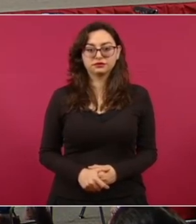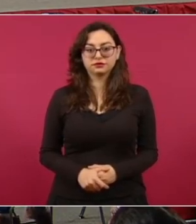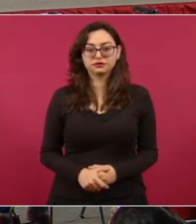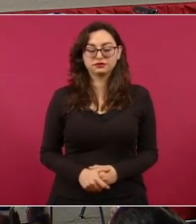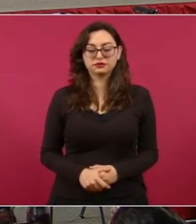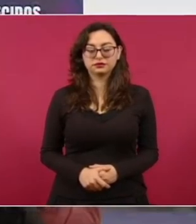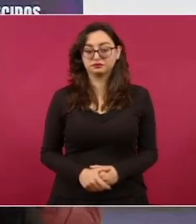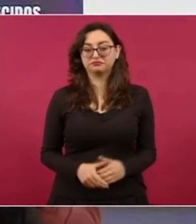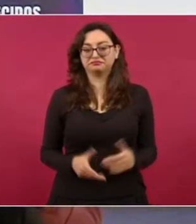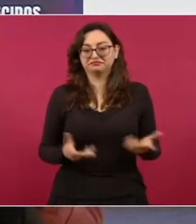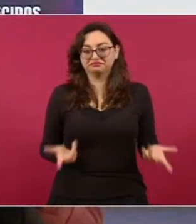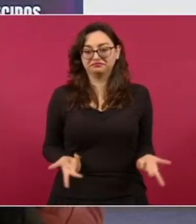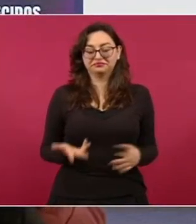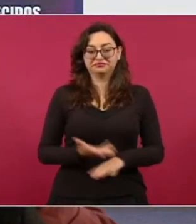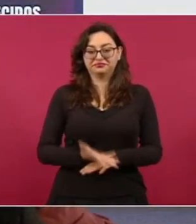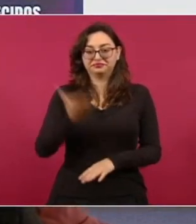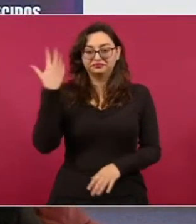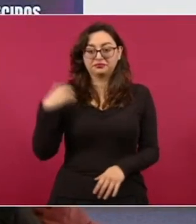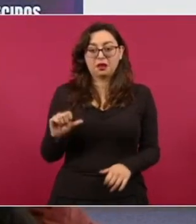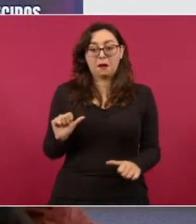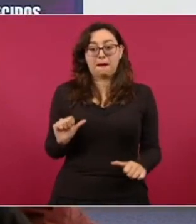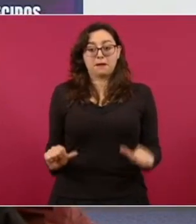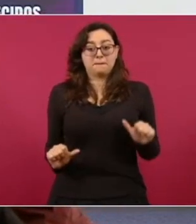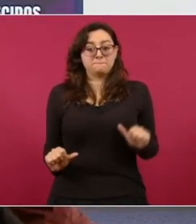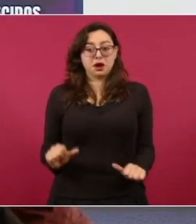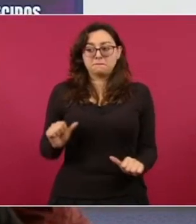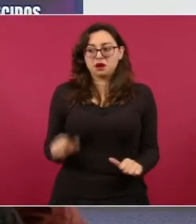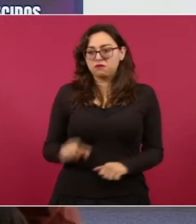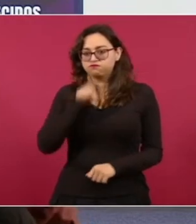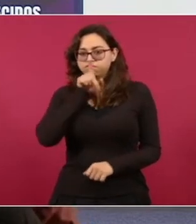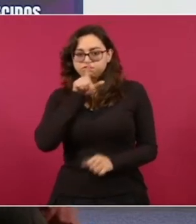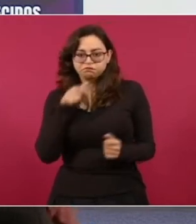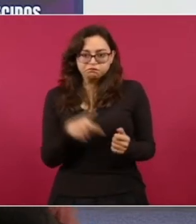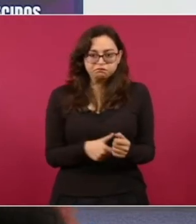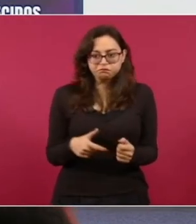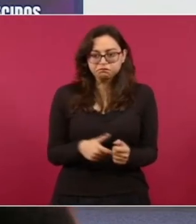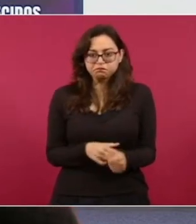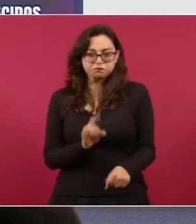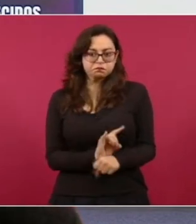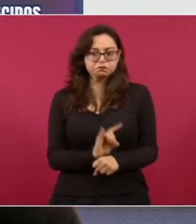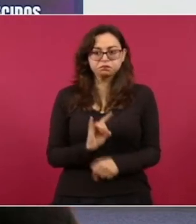escondían, todo era simulación y ahora no,